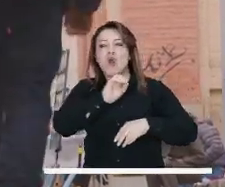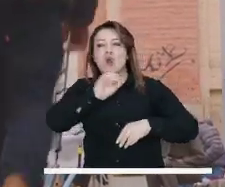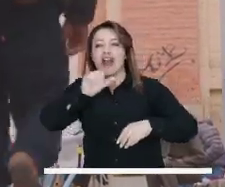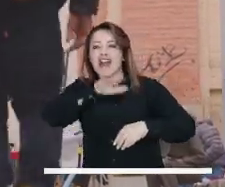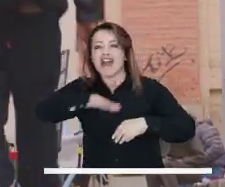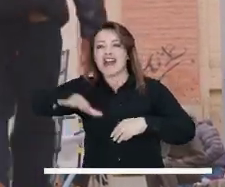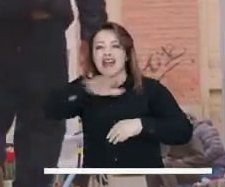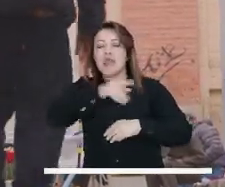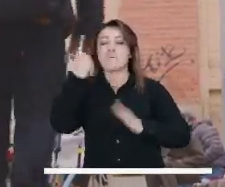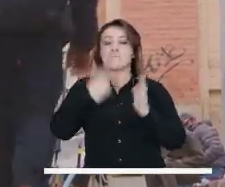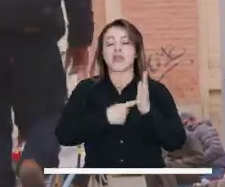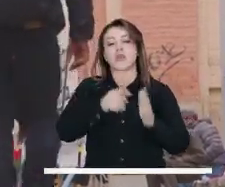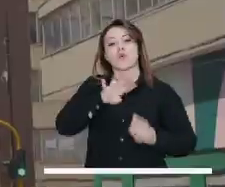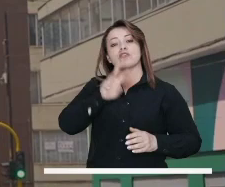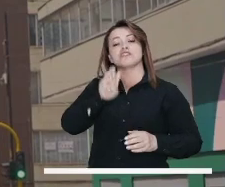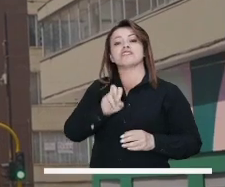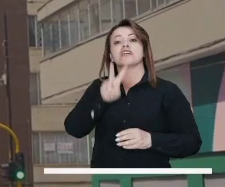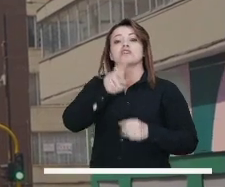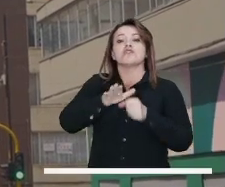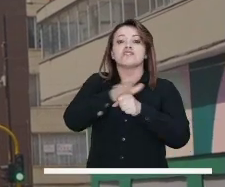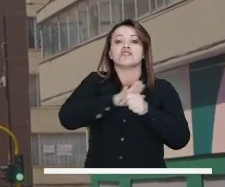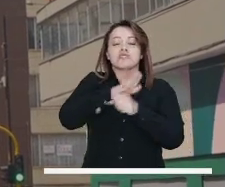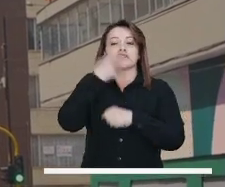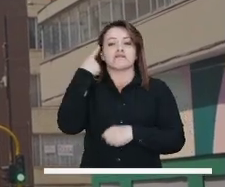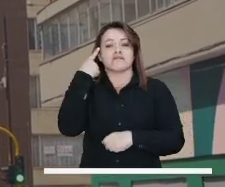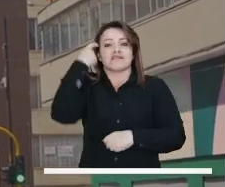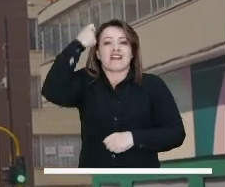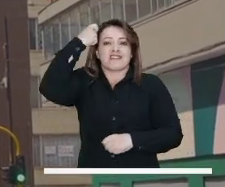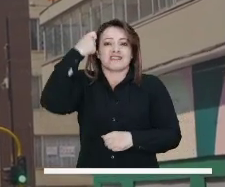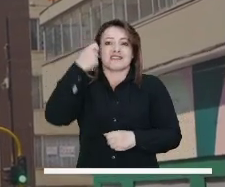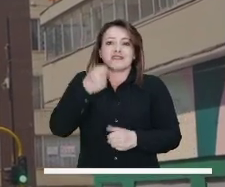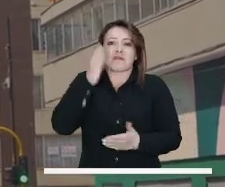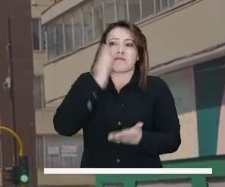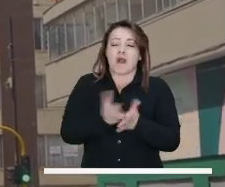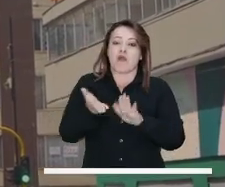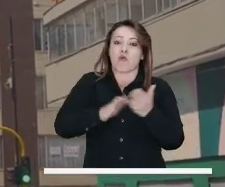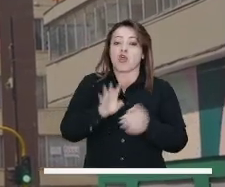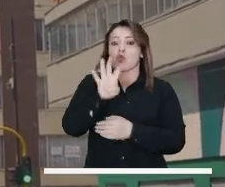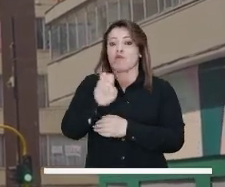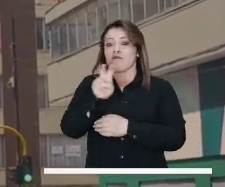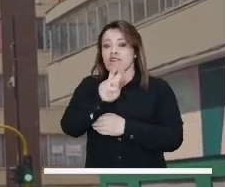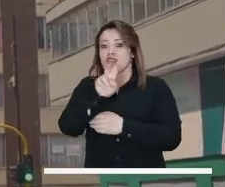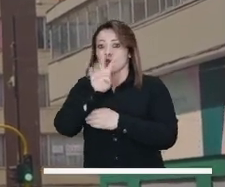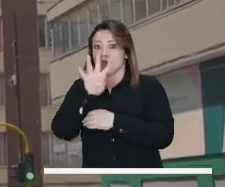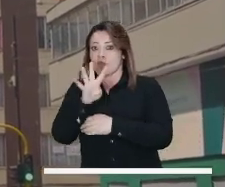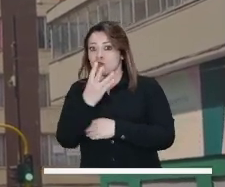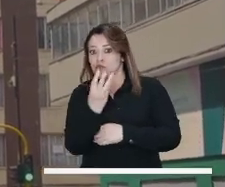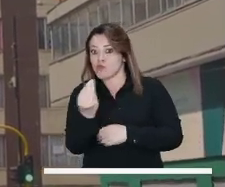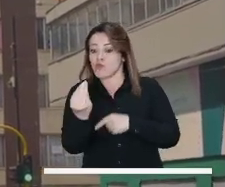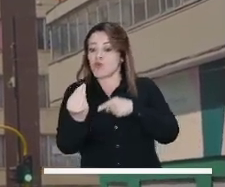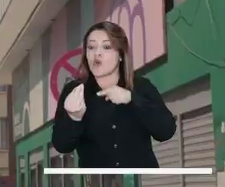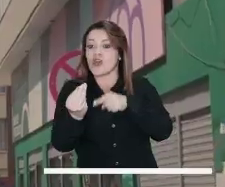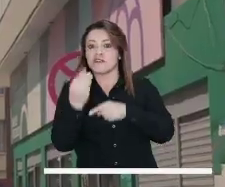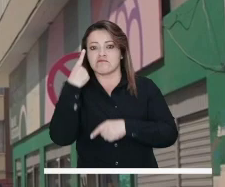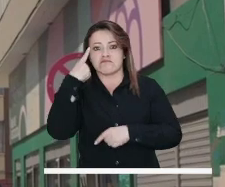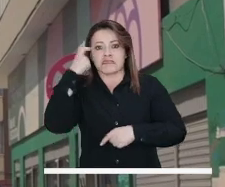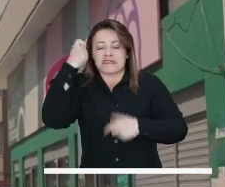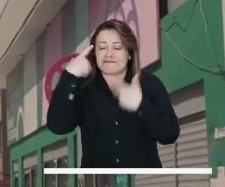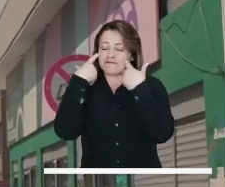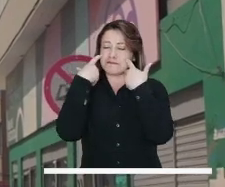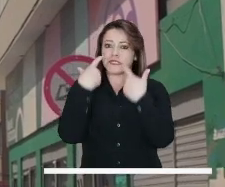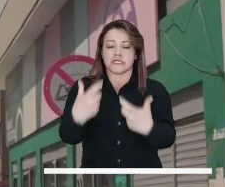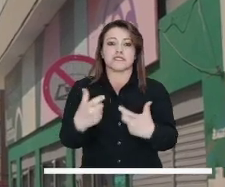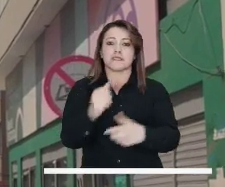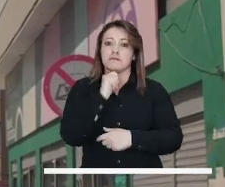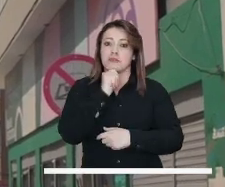Equidad de Género en la ciudad, existen 1.482 casos en riesgo de feminicidio, 924 de